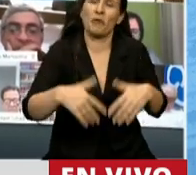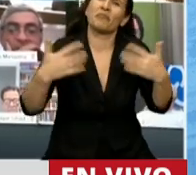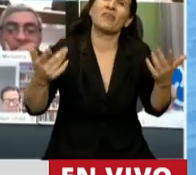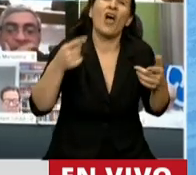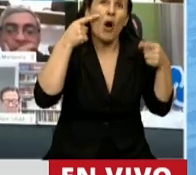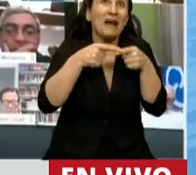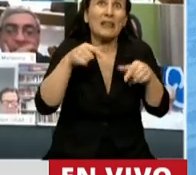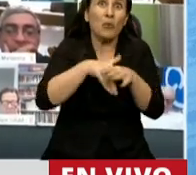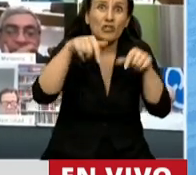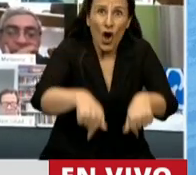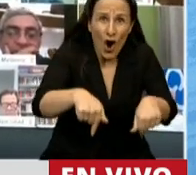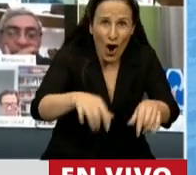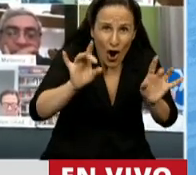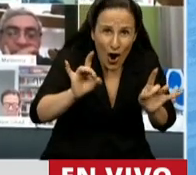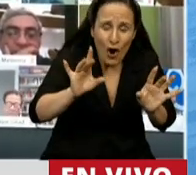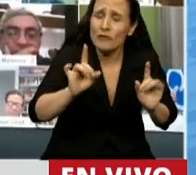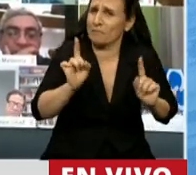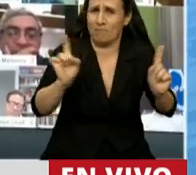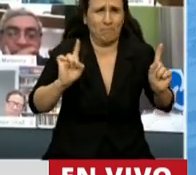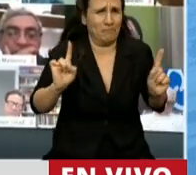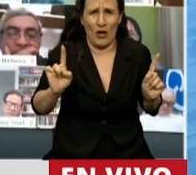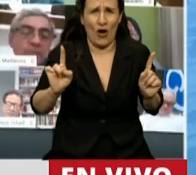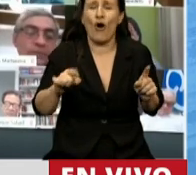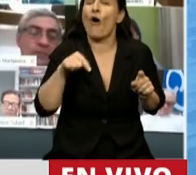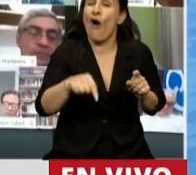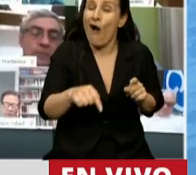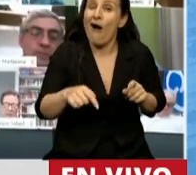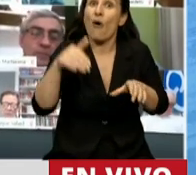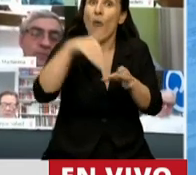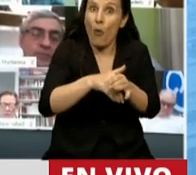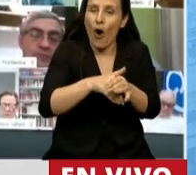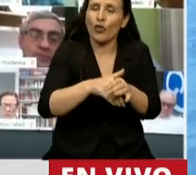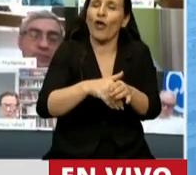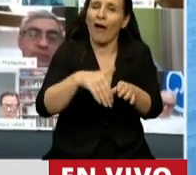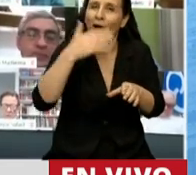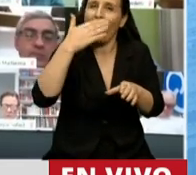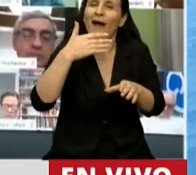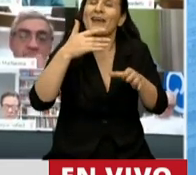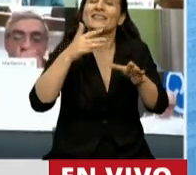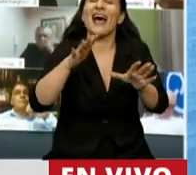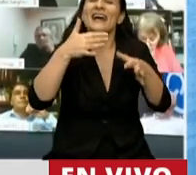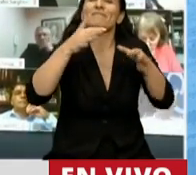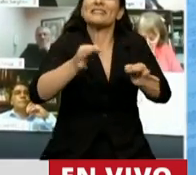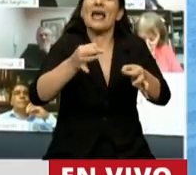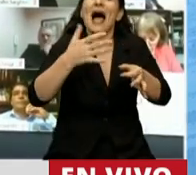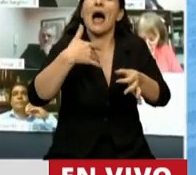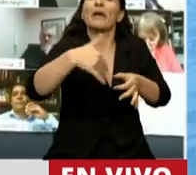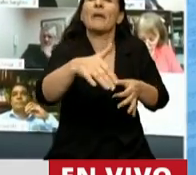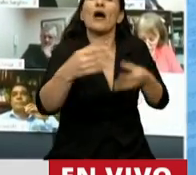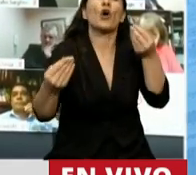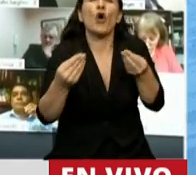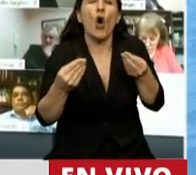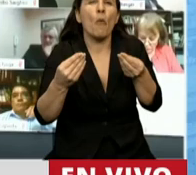objetivo en sí mismo. En todo caso, nos saca incertidumbre, y nos pone en el desafío de ver si podemos